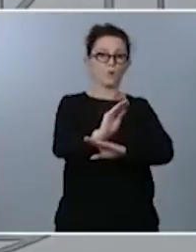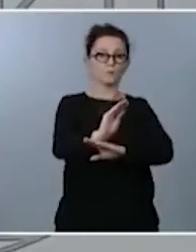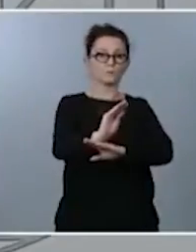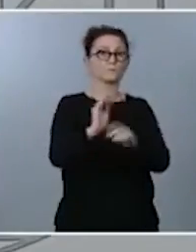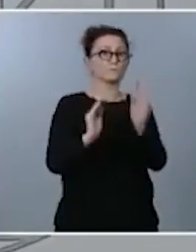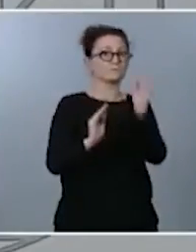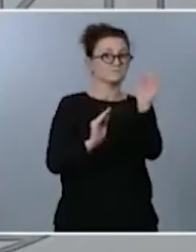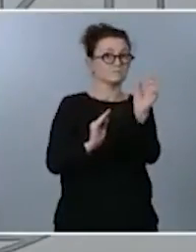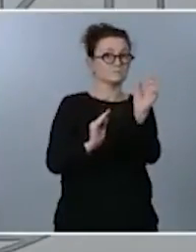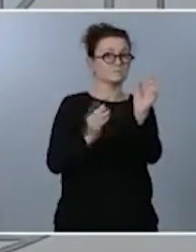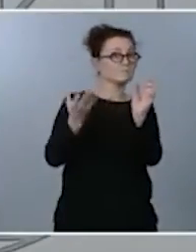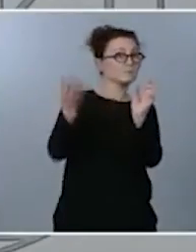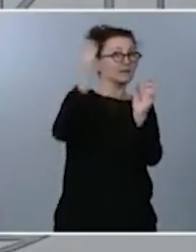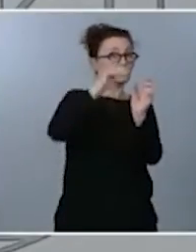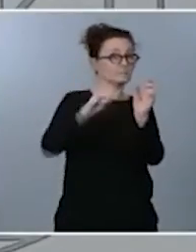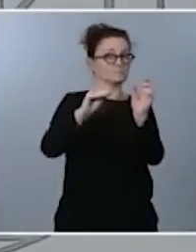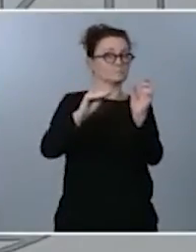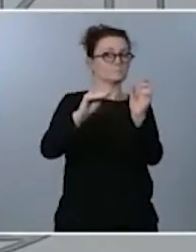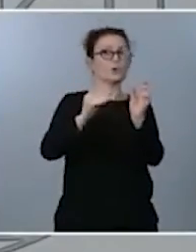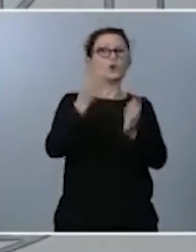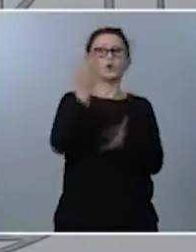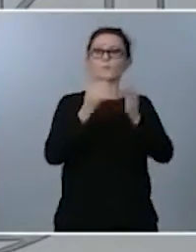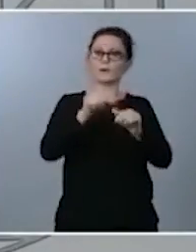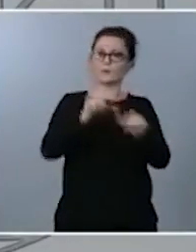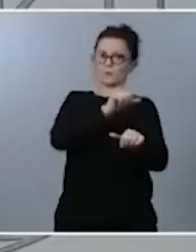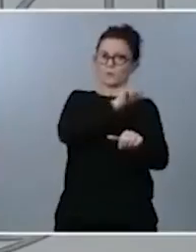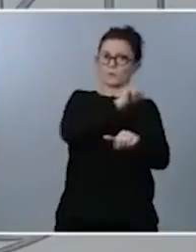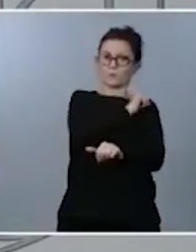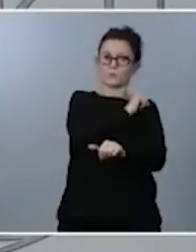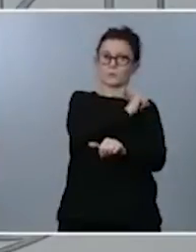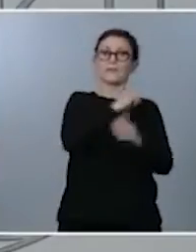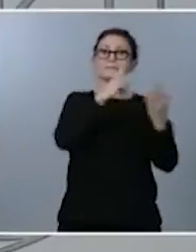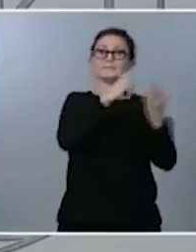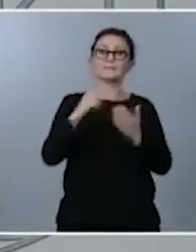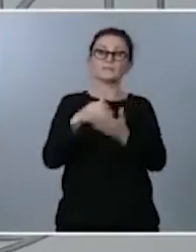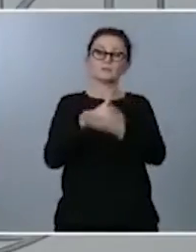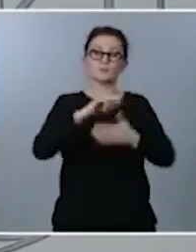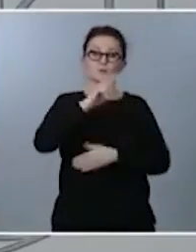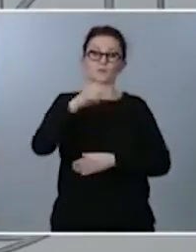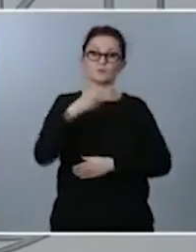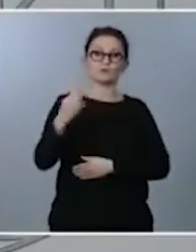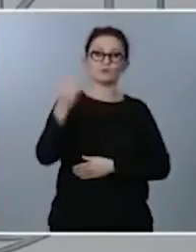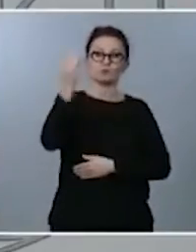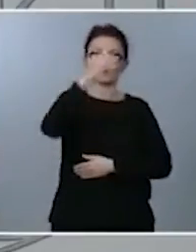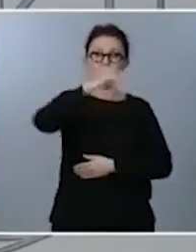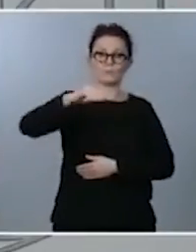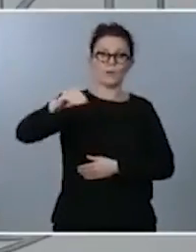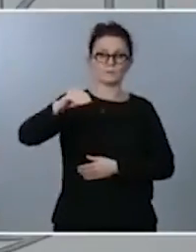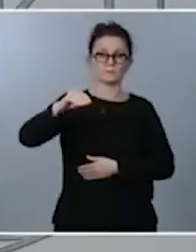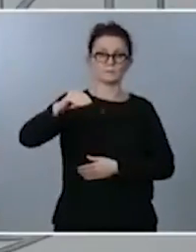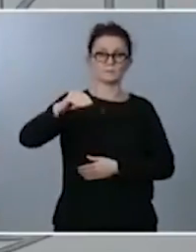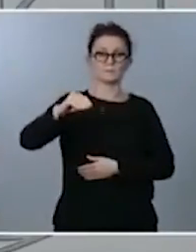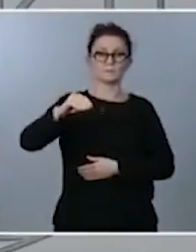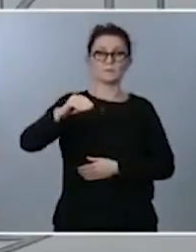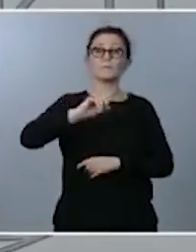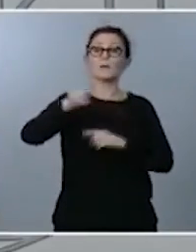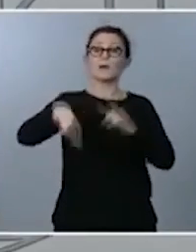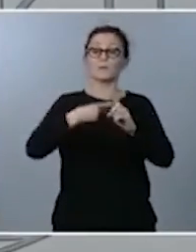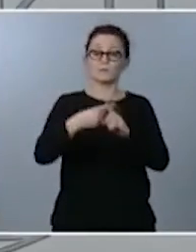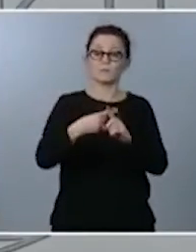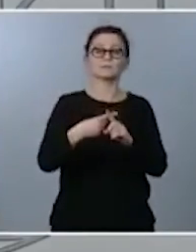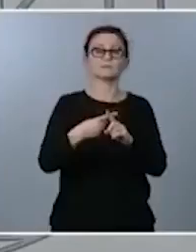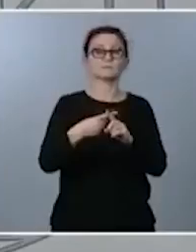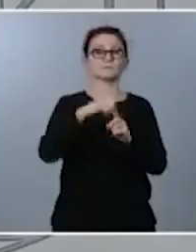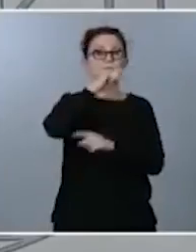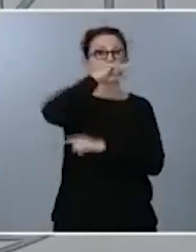presupuesto comparable con años anteriores en más de 600 millones de euros y además hay una anualidad correspondiente a los